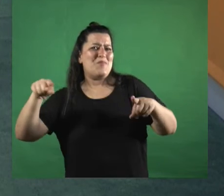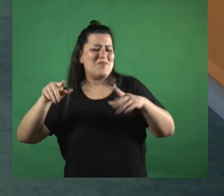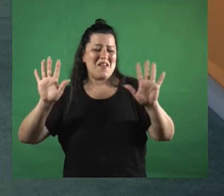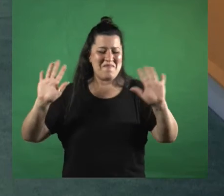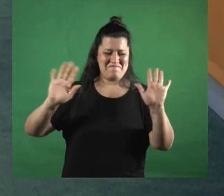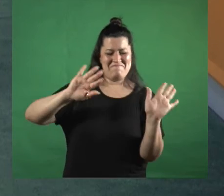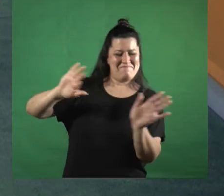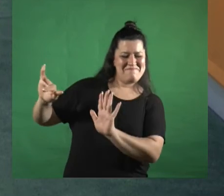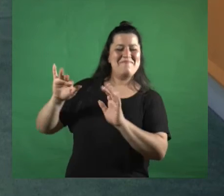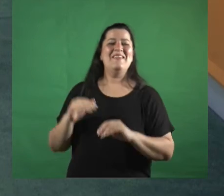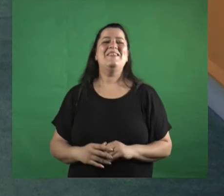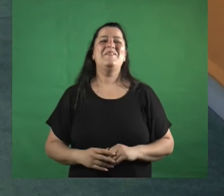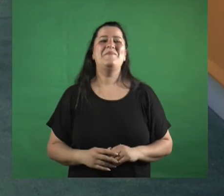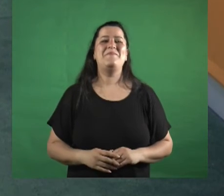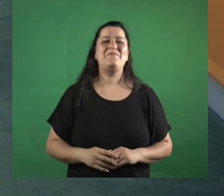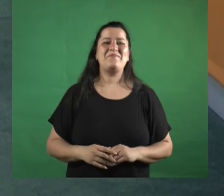bien con la música